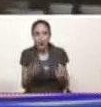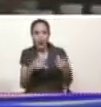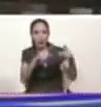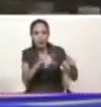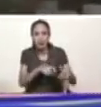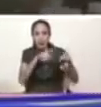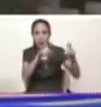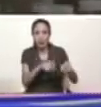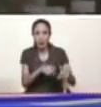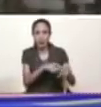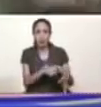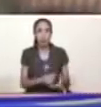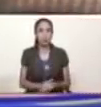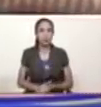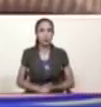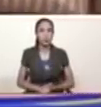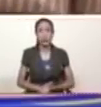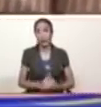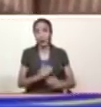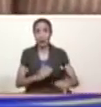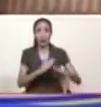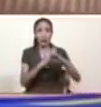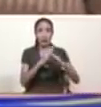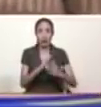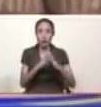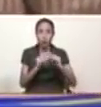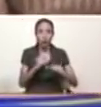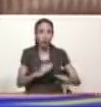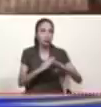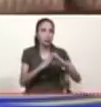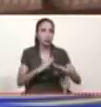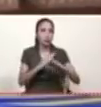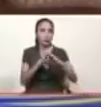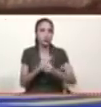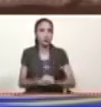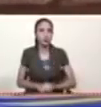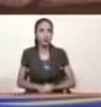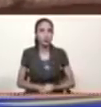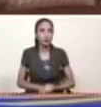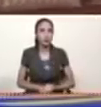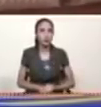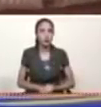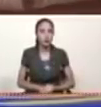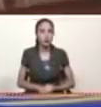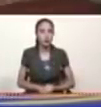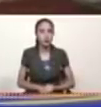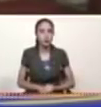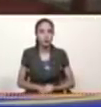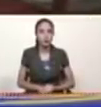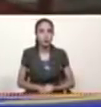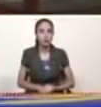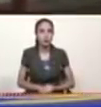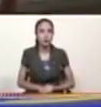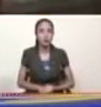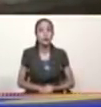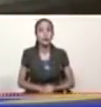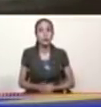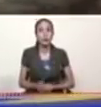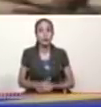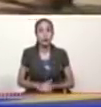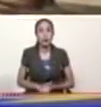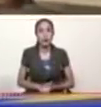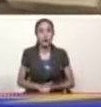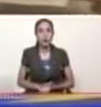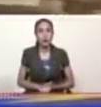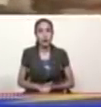los traspiés que hemos tenido estamos entregando en el estado yaracuy el 35% como decía